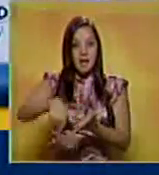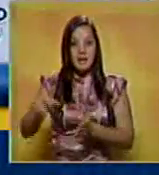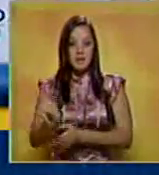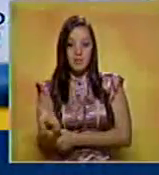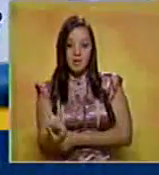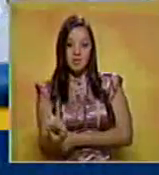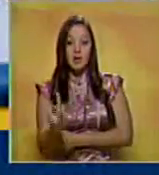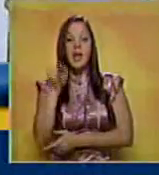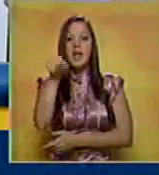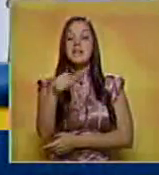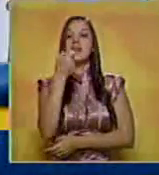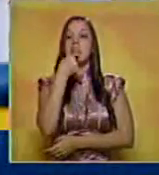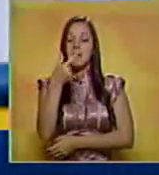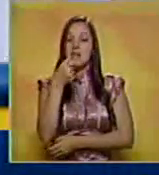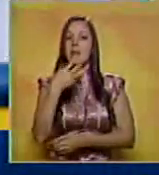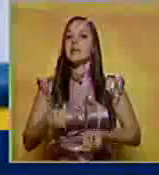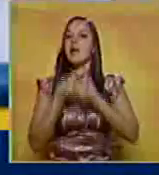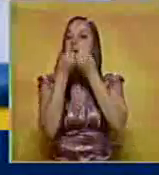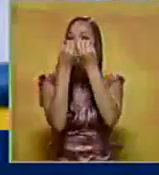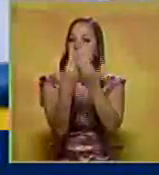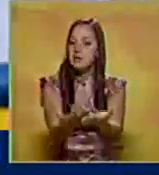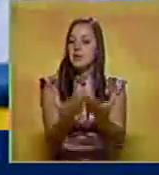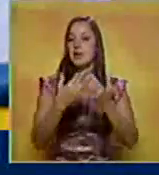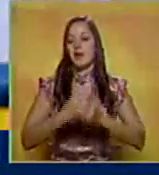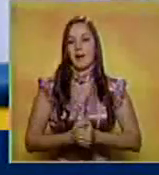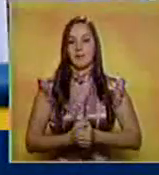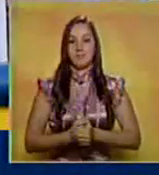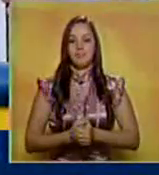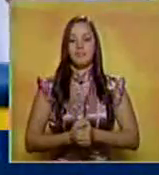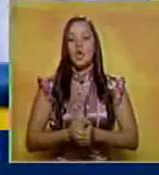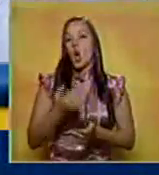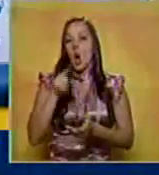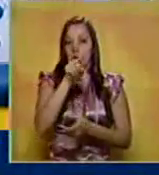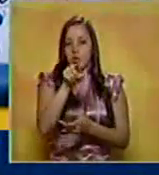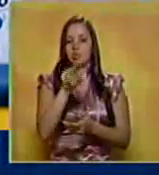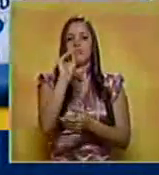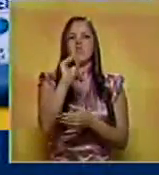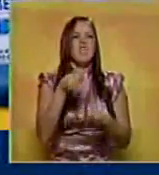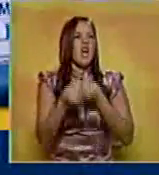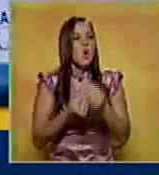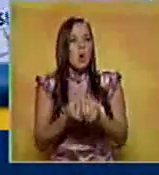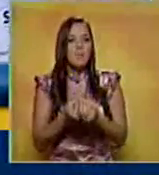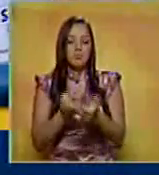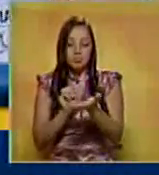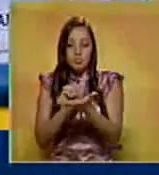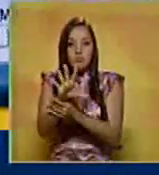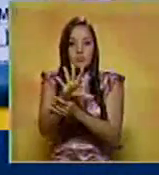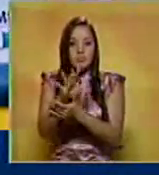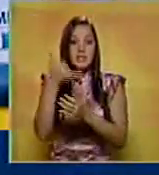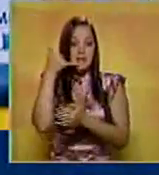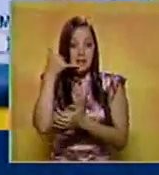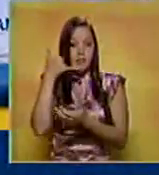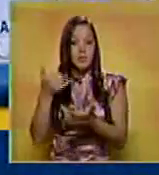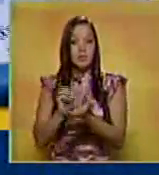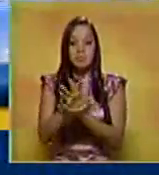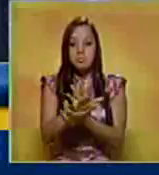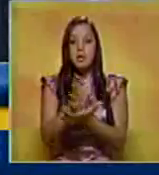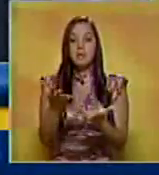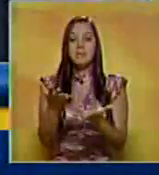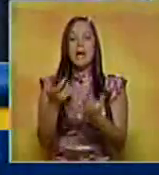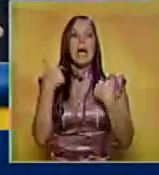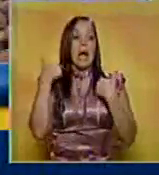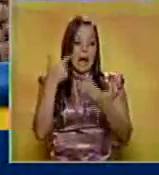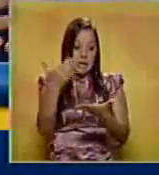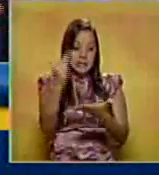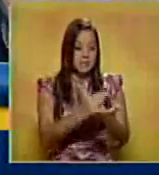ese medicamento le llegará oportunamente, por un mensaje de efecto, porque nosotros ahora las droguerías, que según la ley